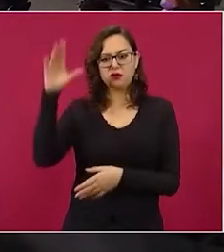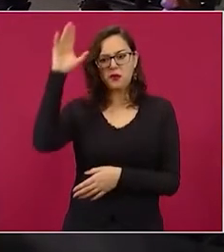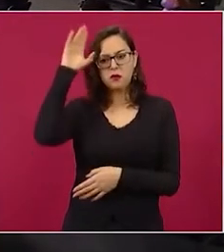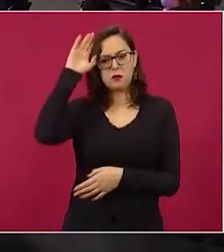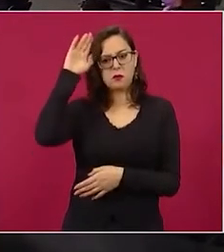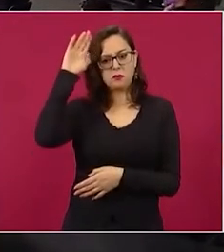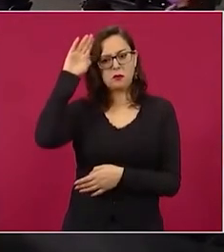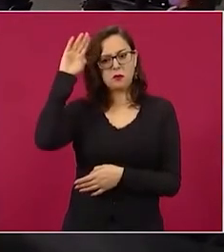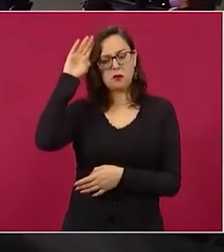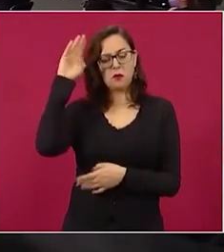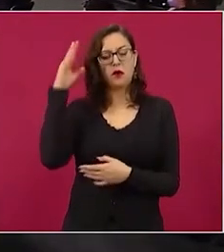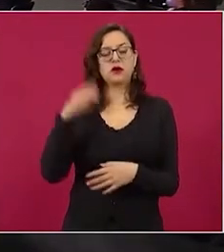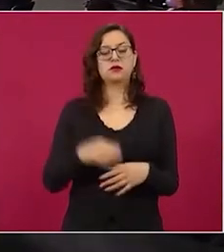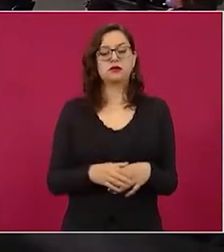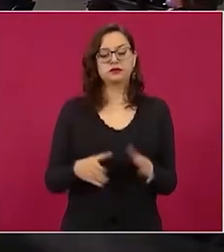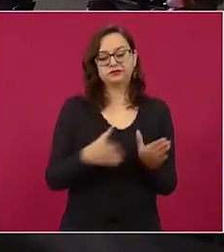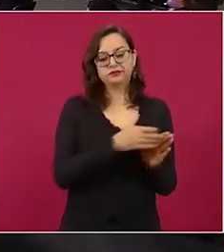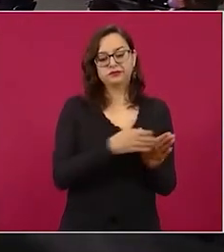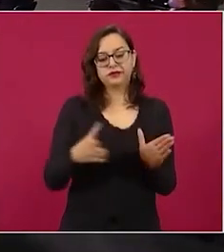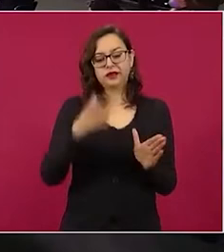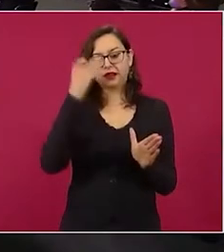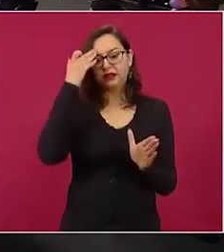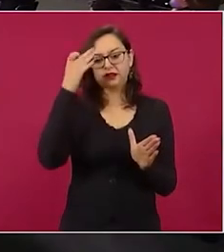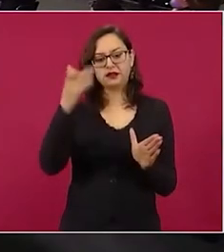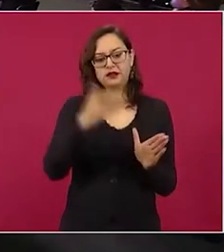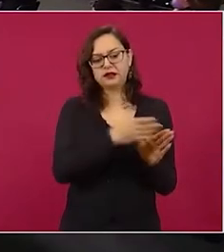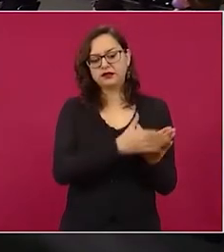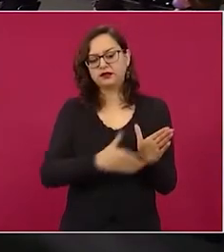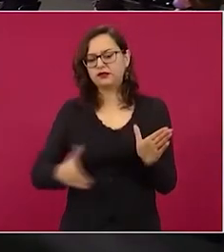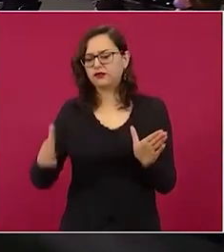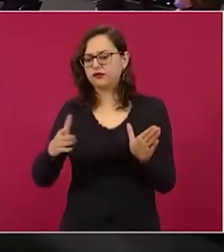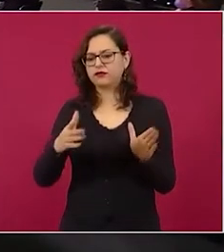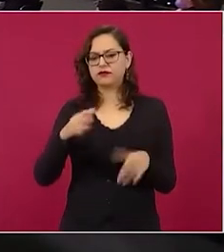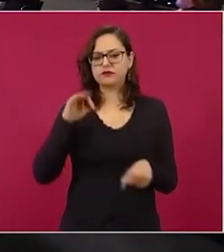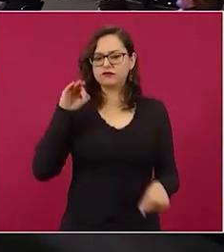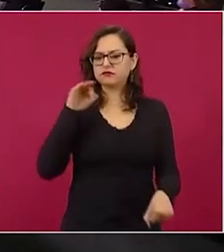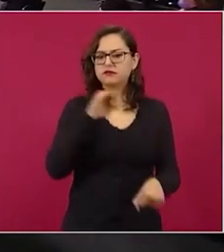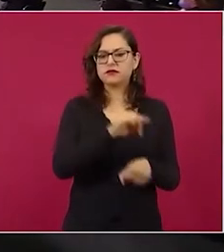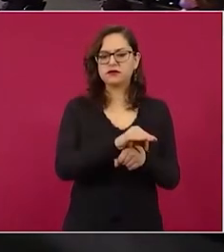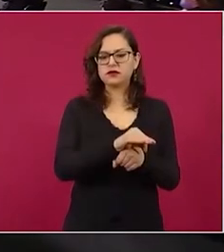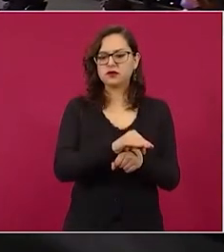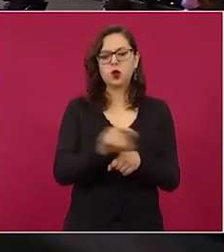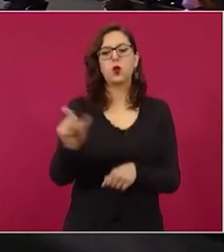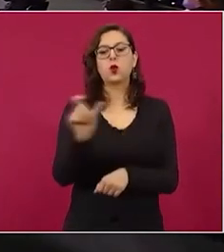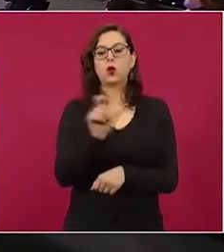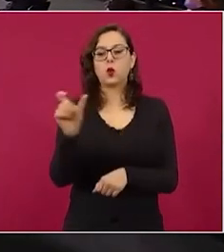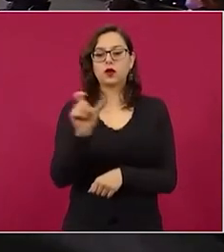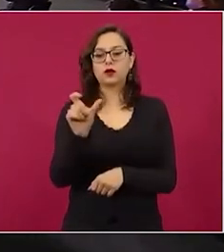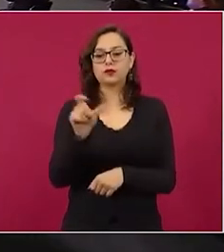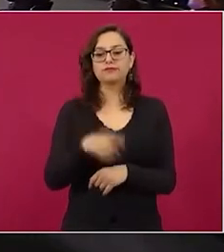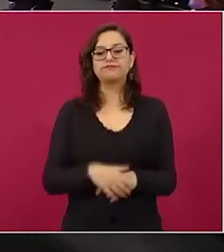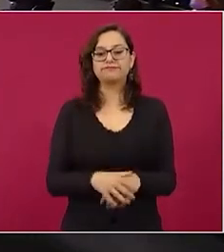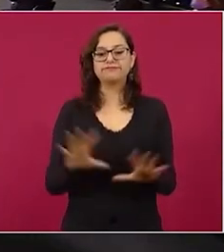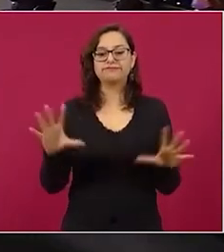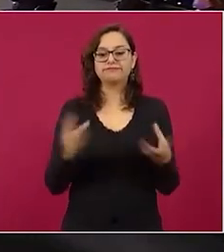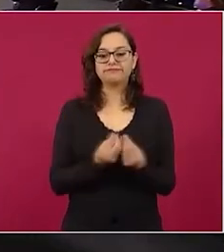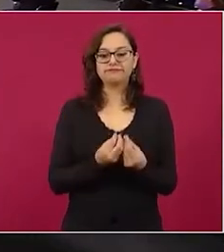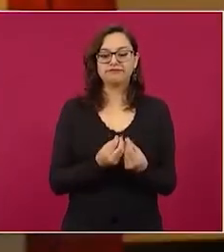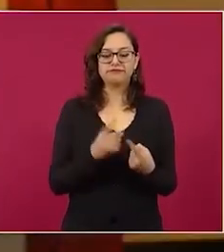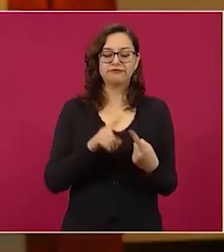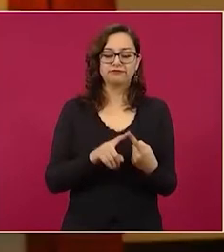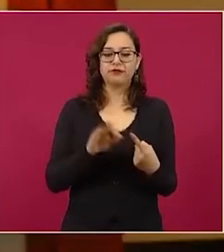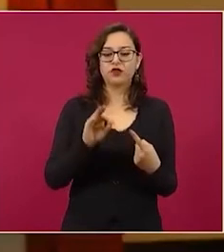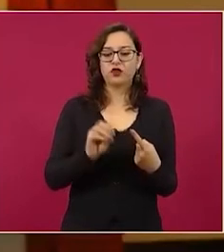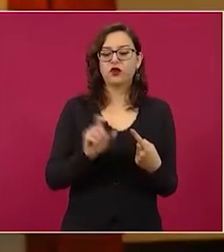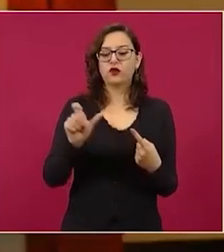Su periodo de auge coincide con los 12 años de los gobiernos de